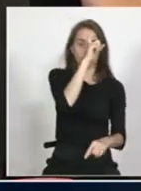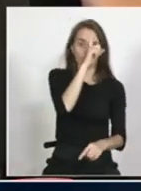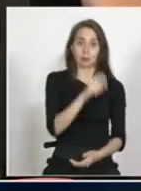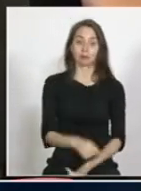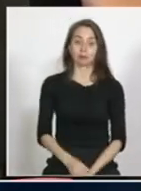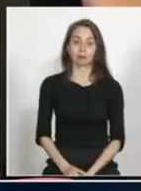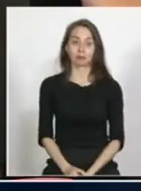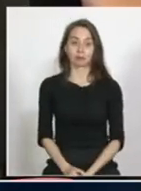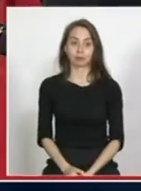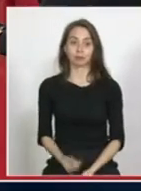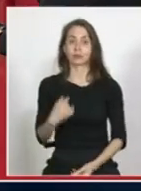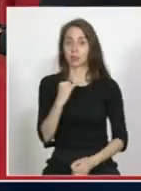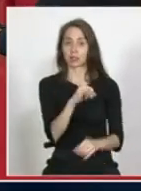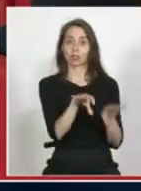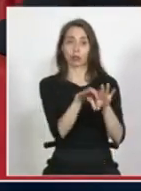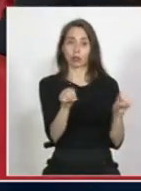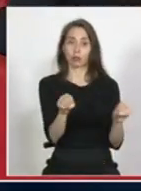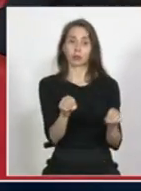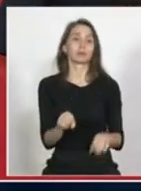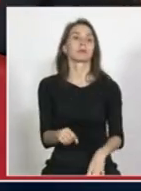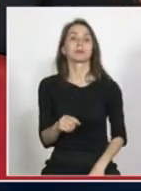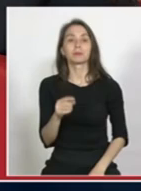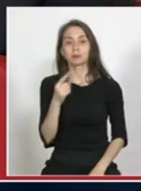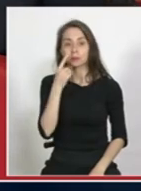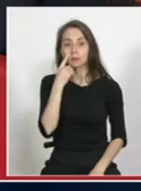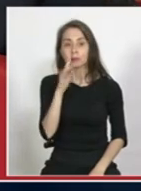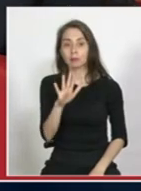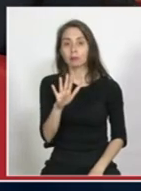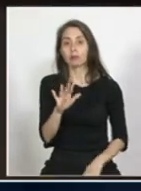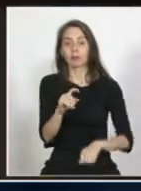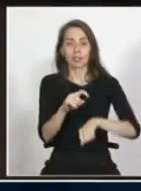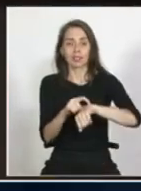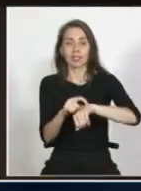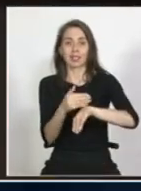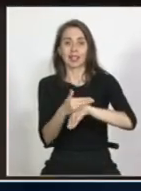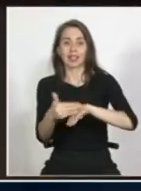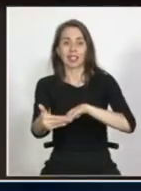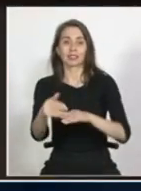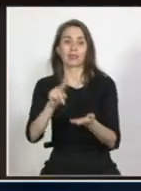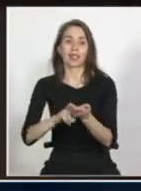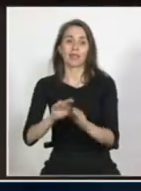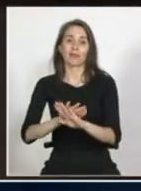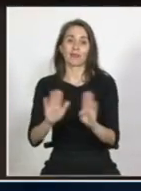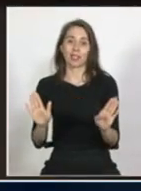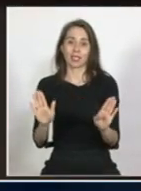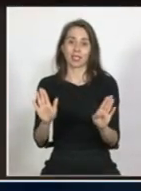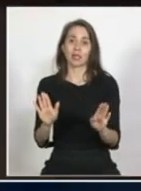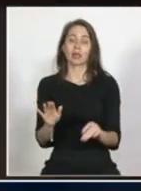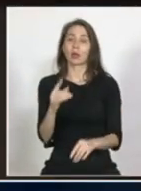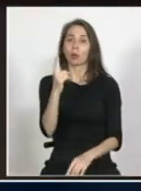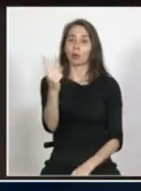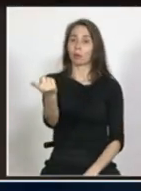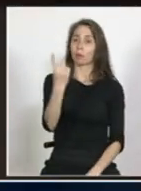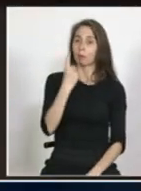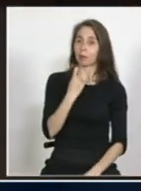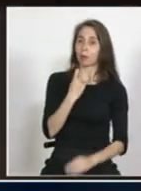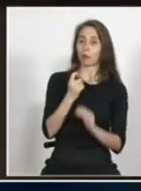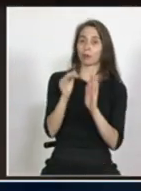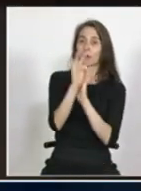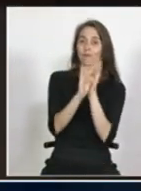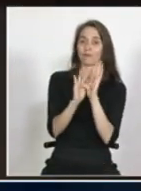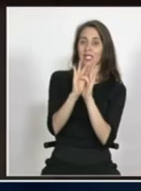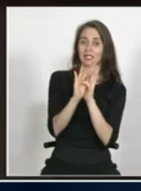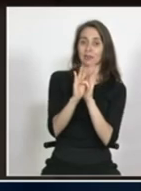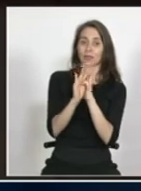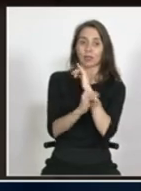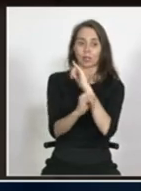pero en eso yo concuerdo tengo mire estamos súper atrasados de verdad habríamos terminado pero hay una pregunta que nos hicieron por facebook entonces la voy a dejar